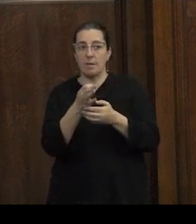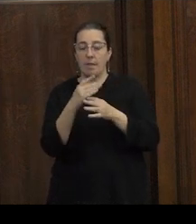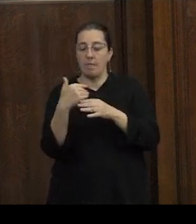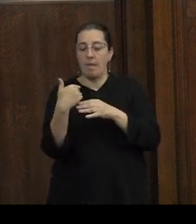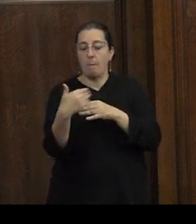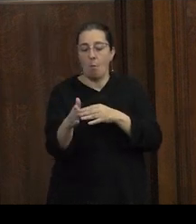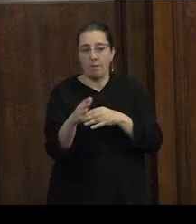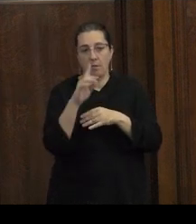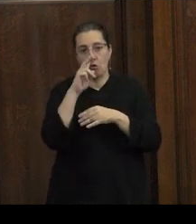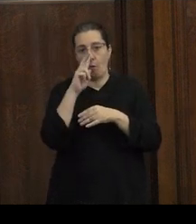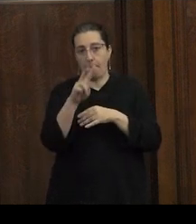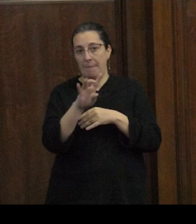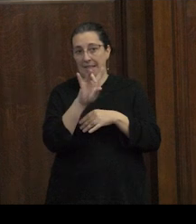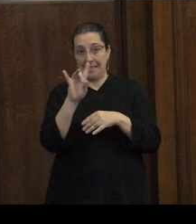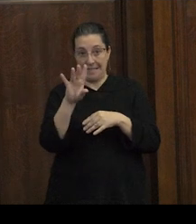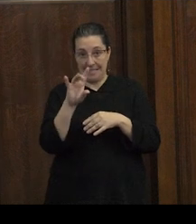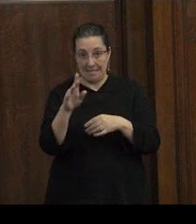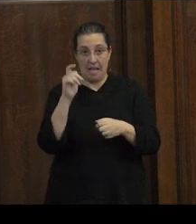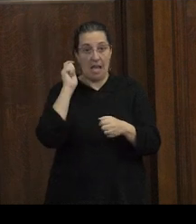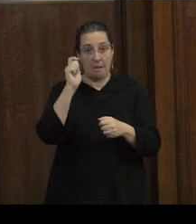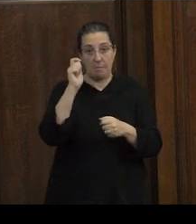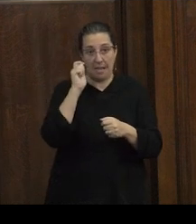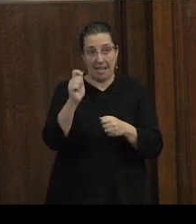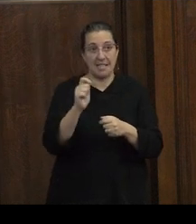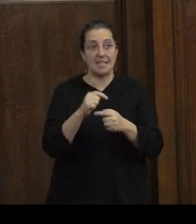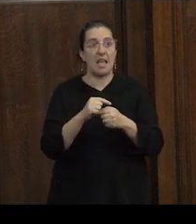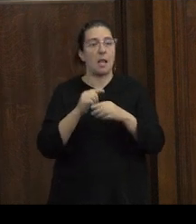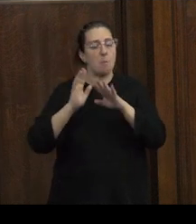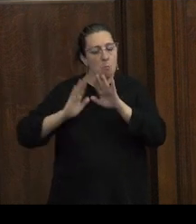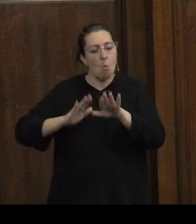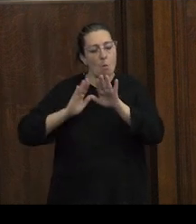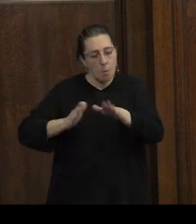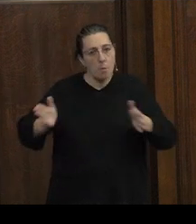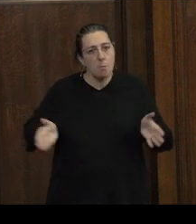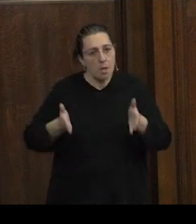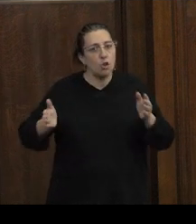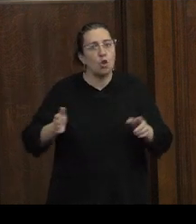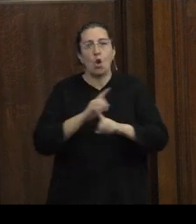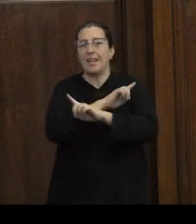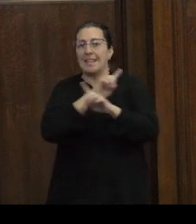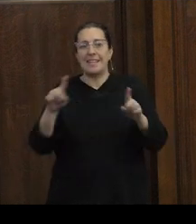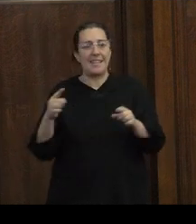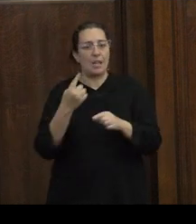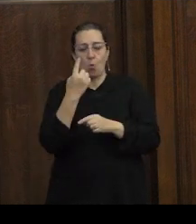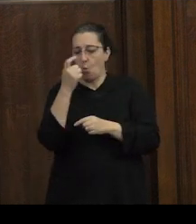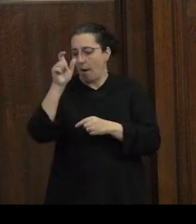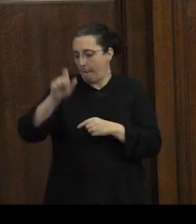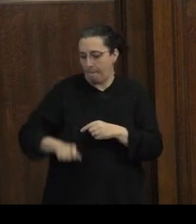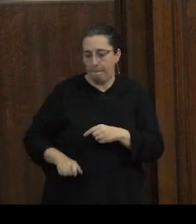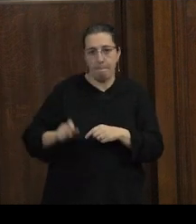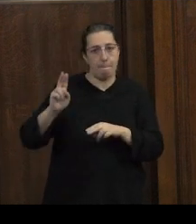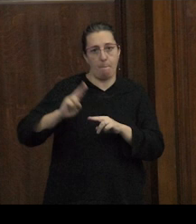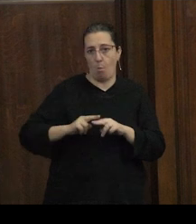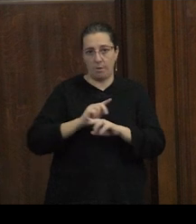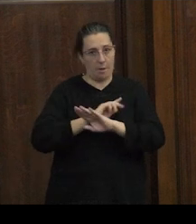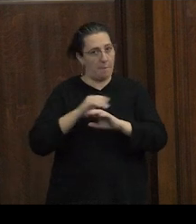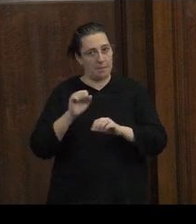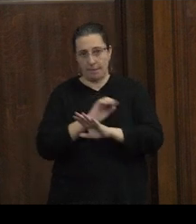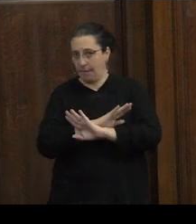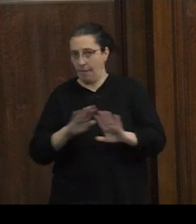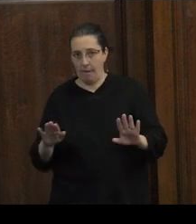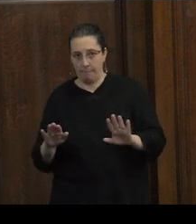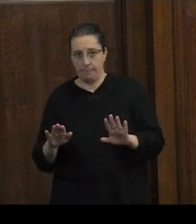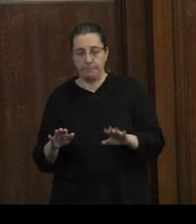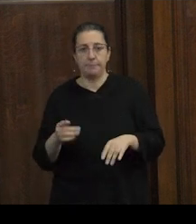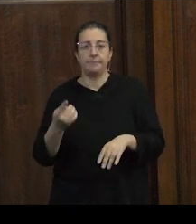2015 con la emergencia del movimiento Ni Una Menos asistimos a un escenario